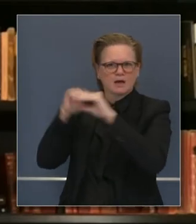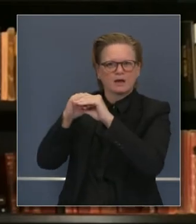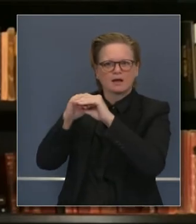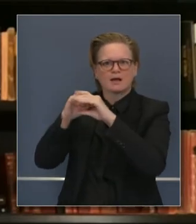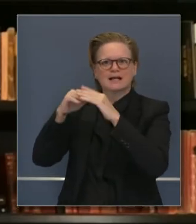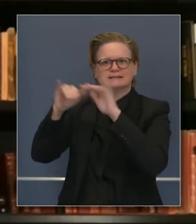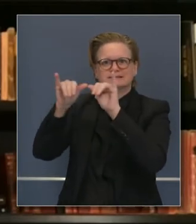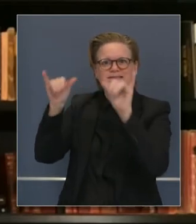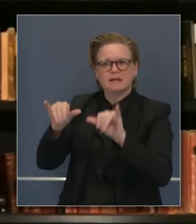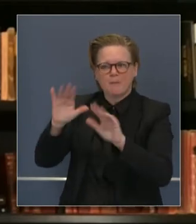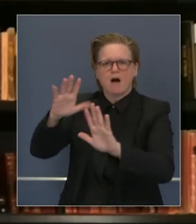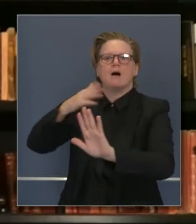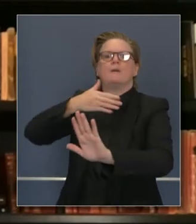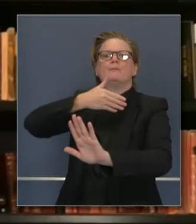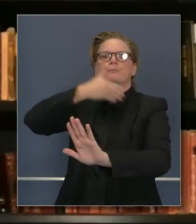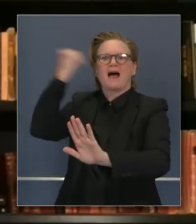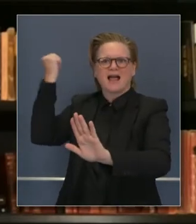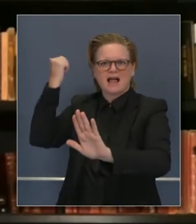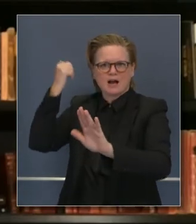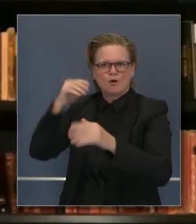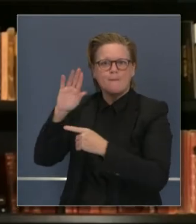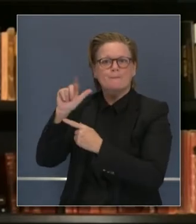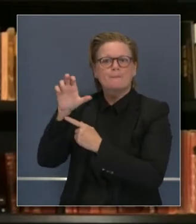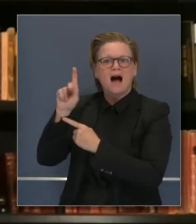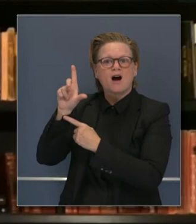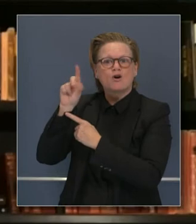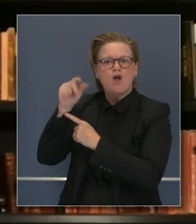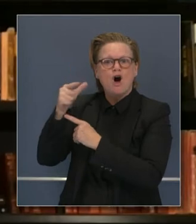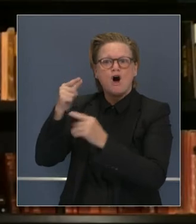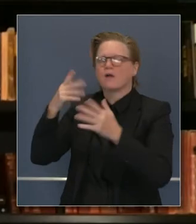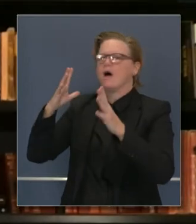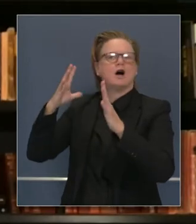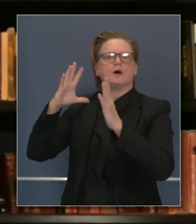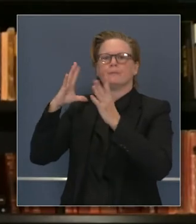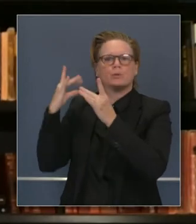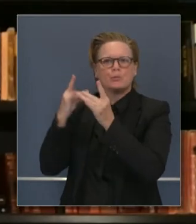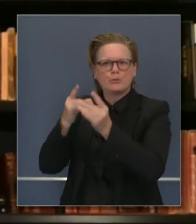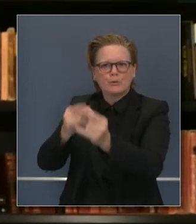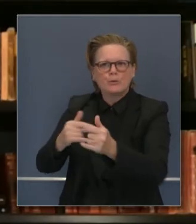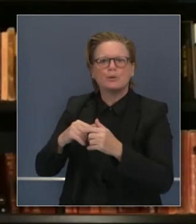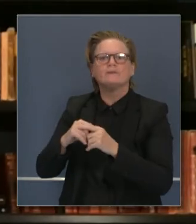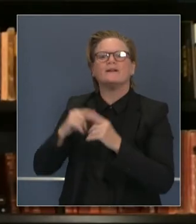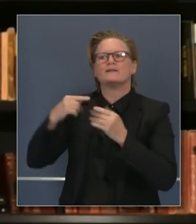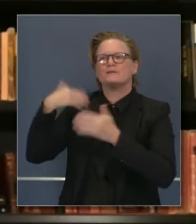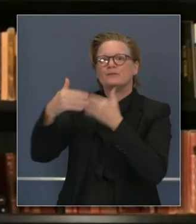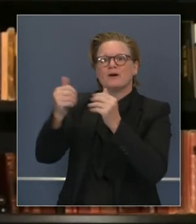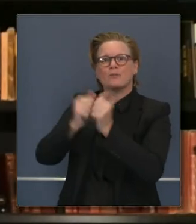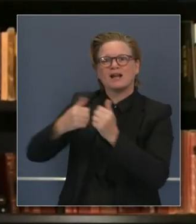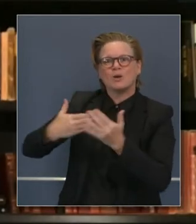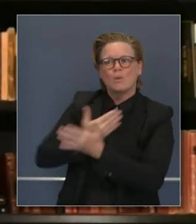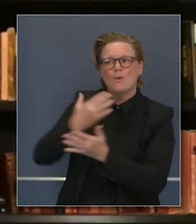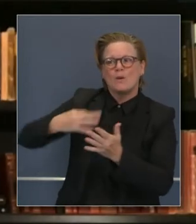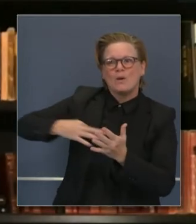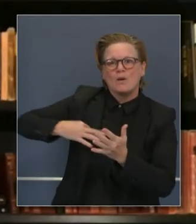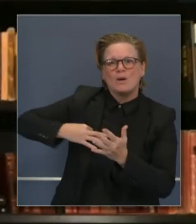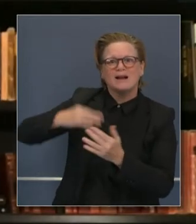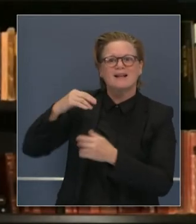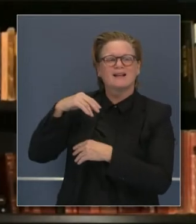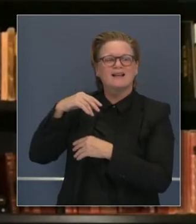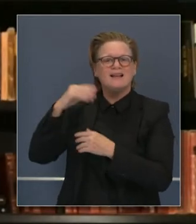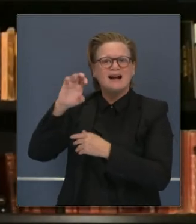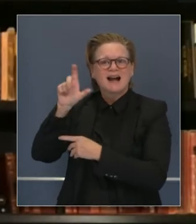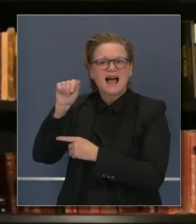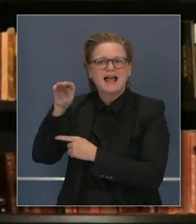y los sistemas para mejorar los reclamos de desempleo y también los reclamos de PUA. Pero el